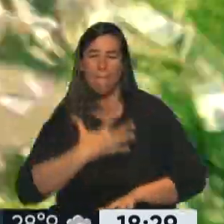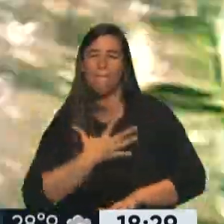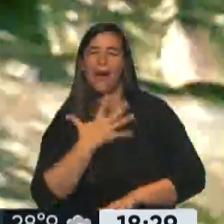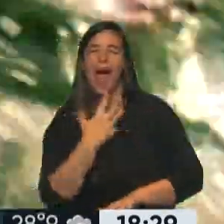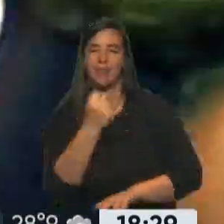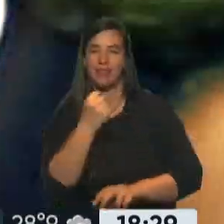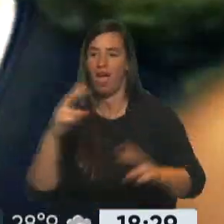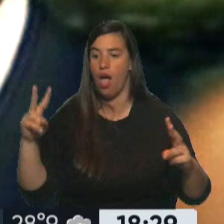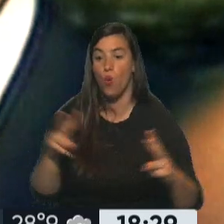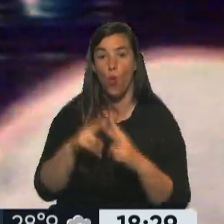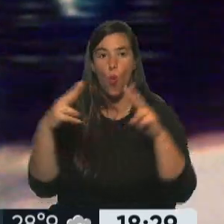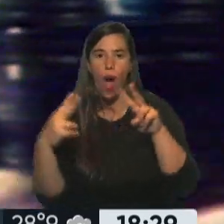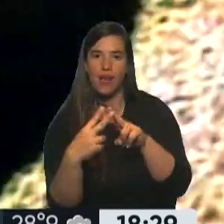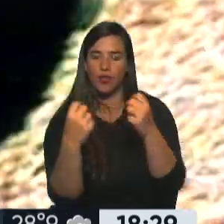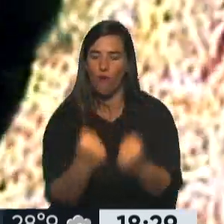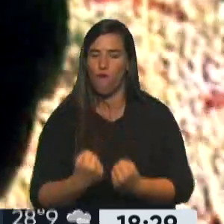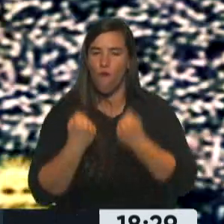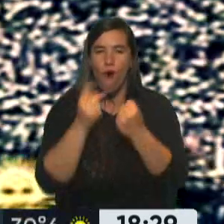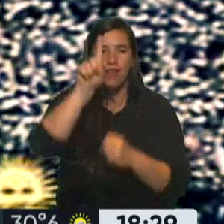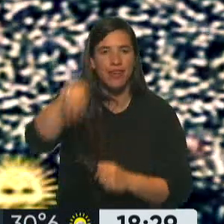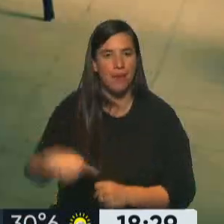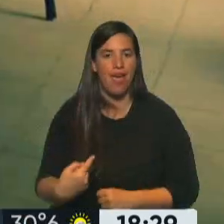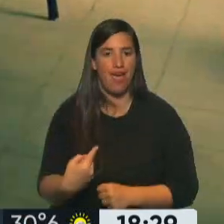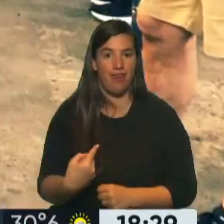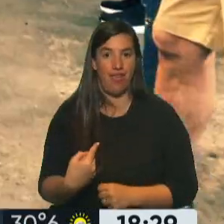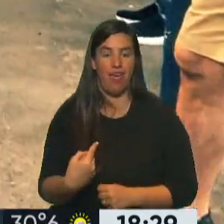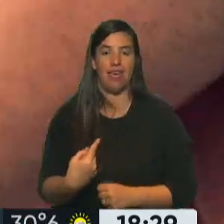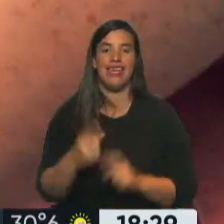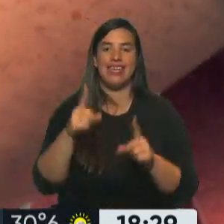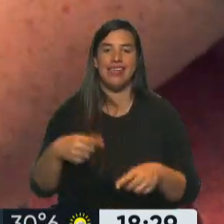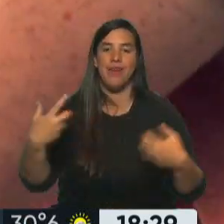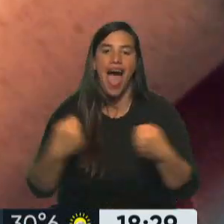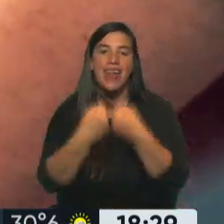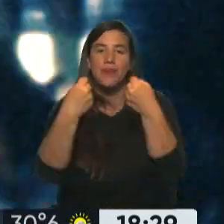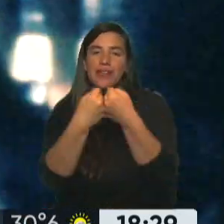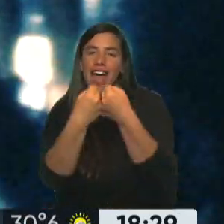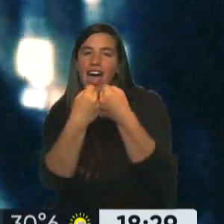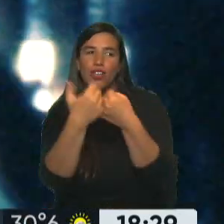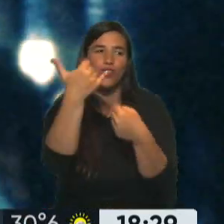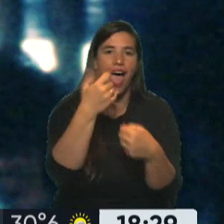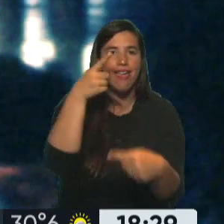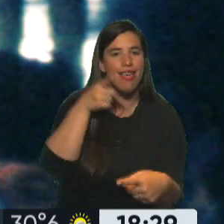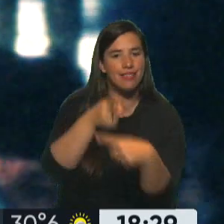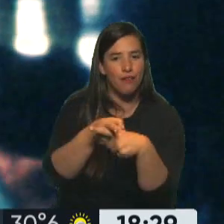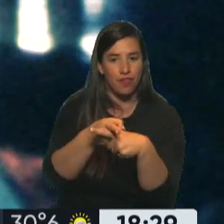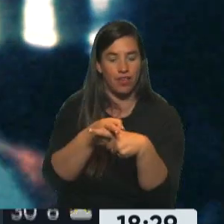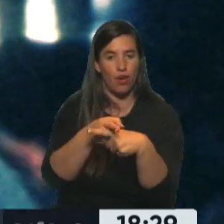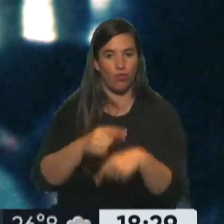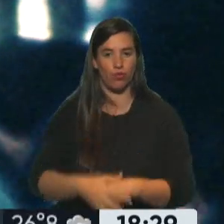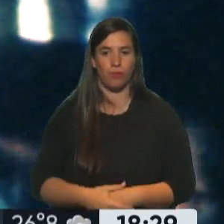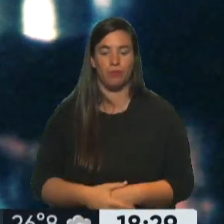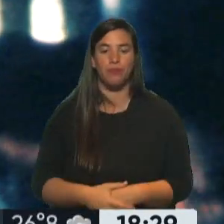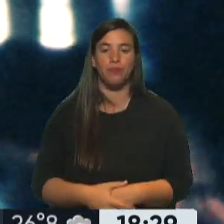Regresos que iluminan sombras y aniversarios que plantean desafíos. No basta simplemente con hablar de